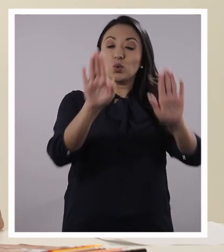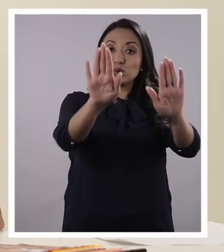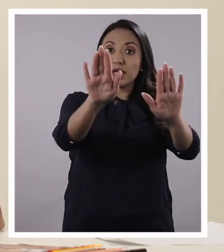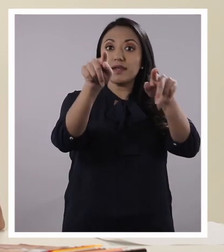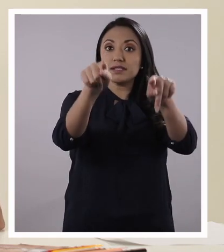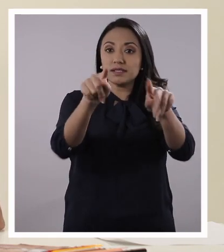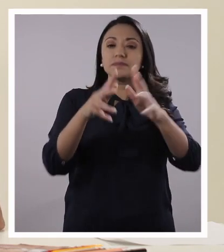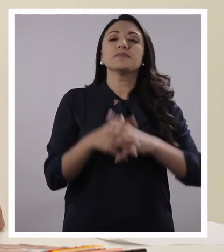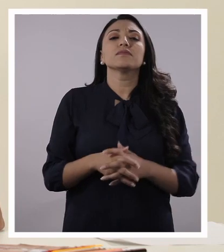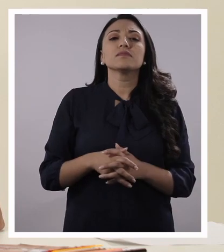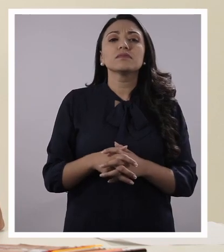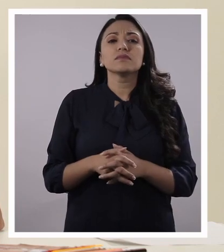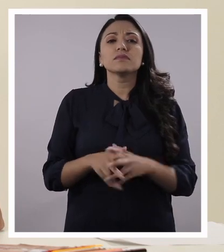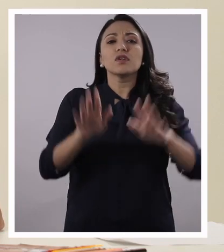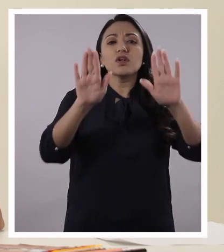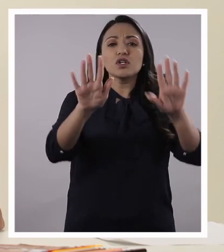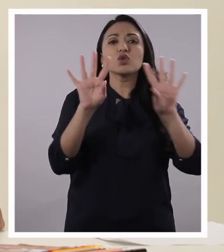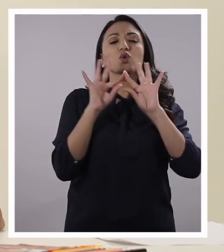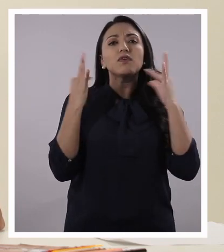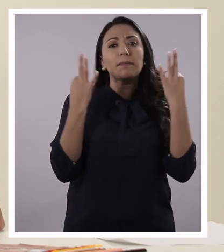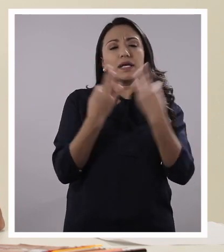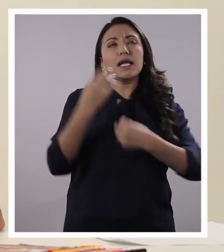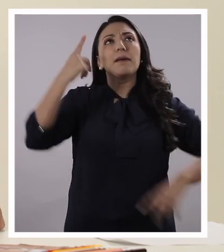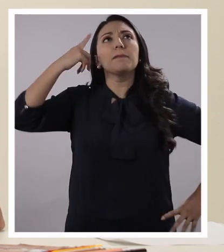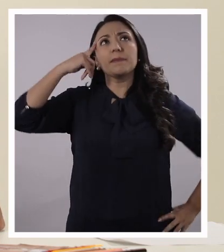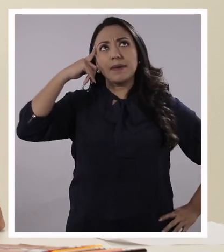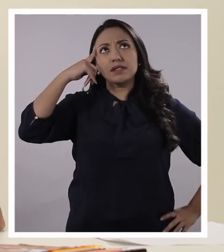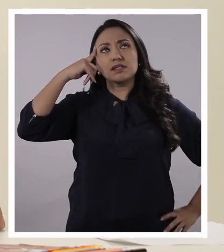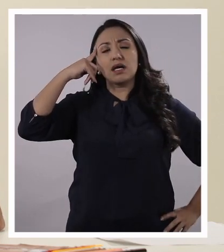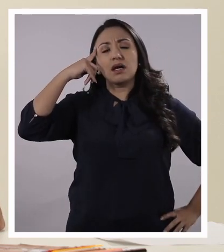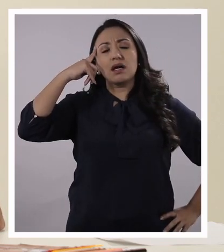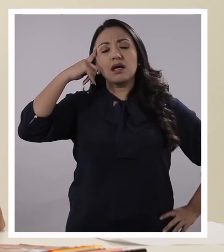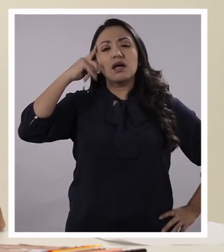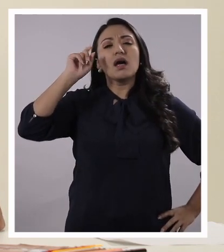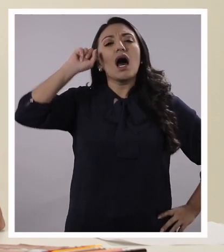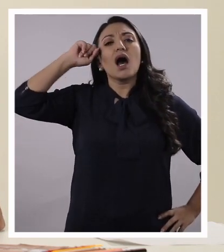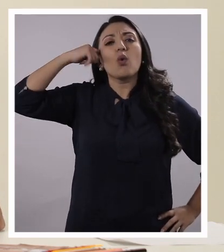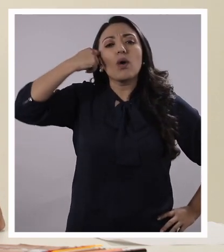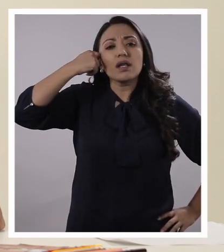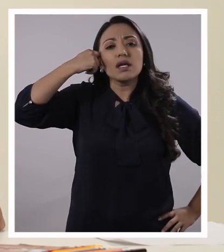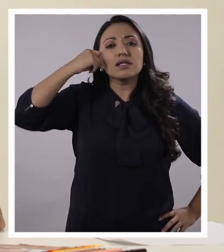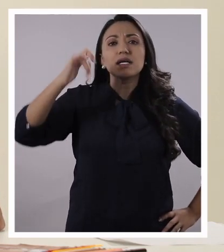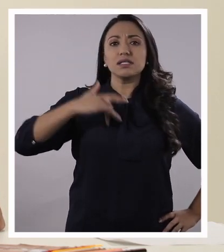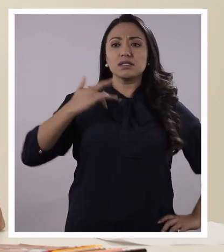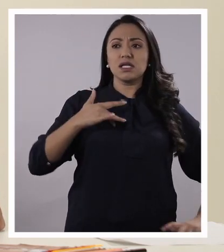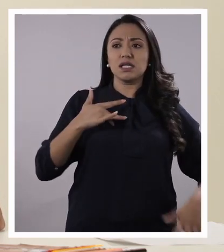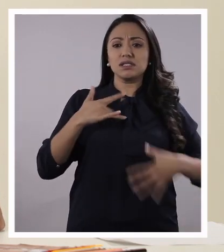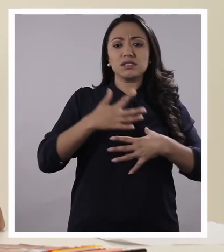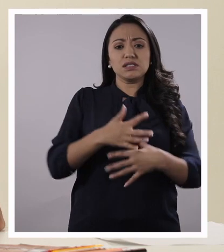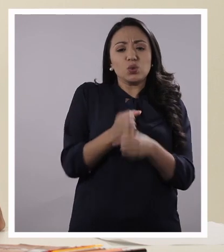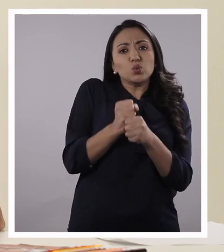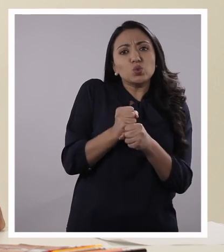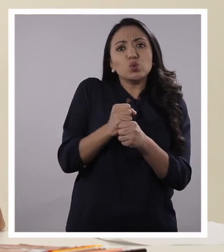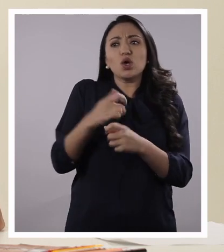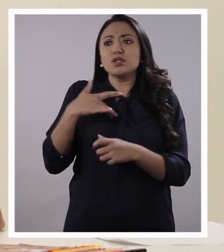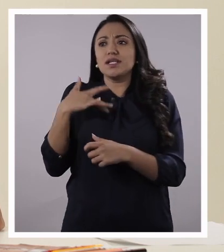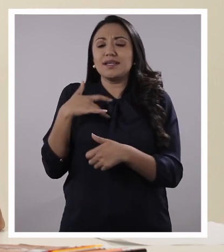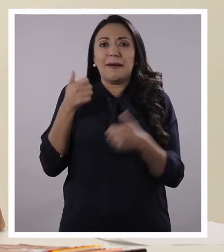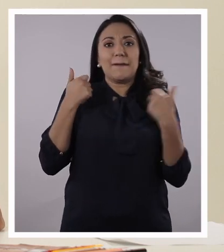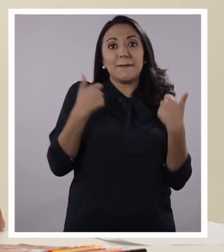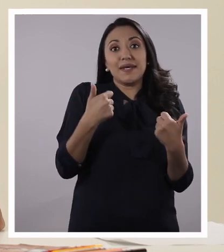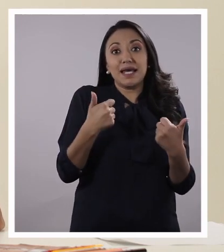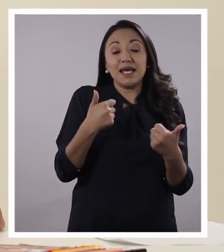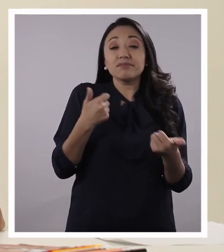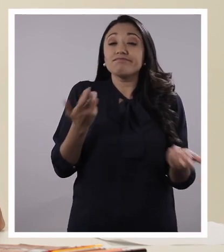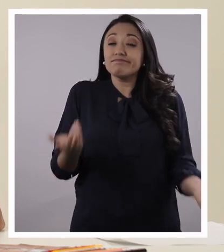ojos. Chicos, ¿qué momento en familia ustedes recuerdan que les causa esa sensación de seguridad, de que recuerden que